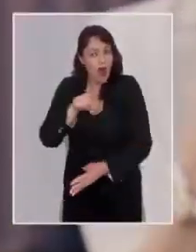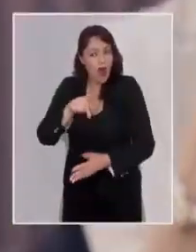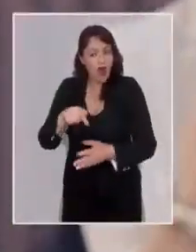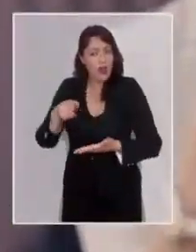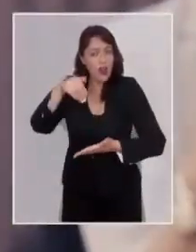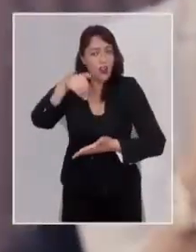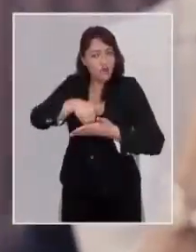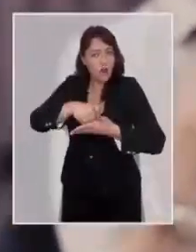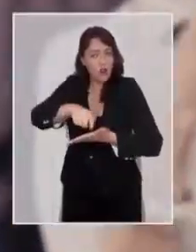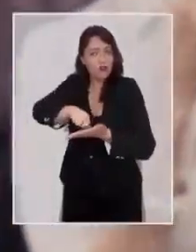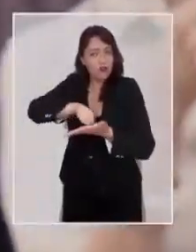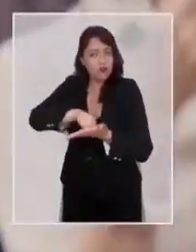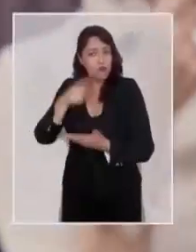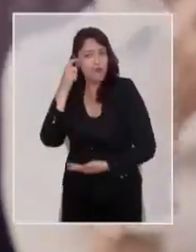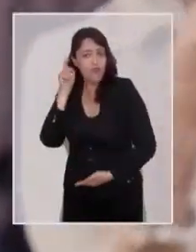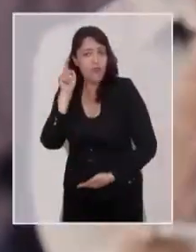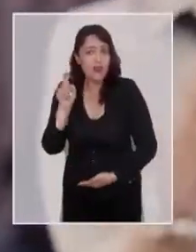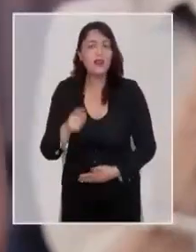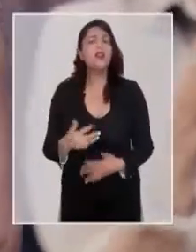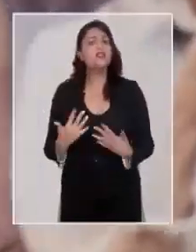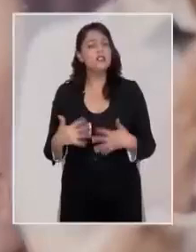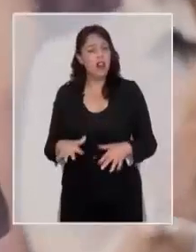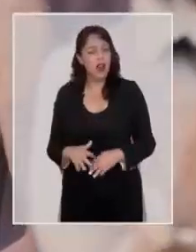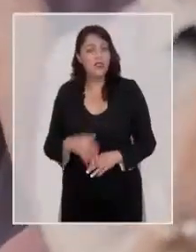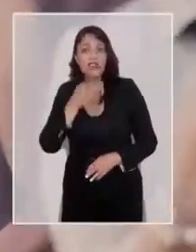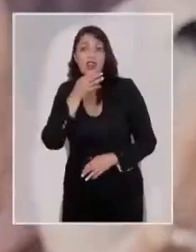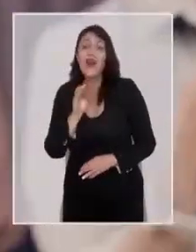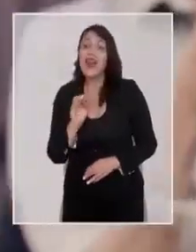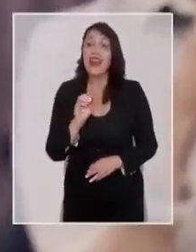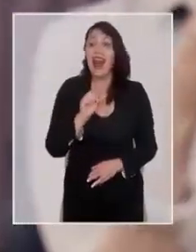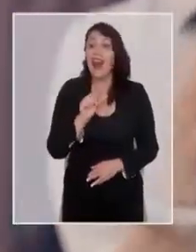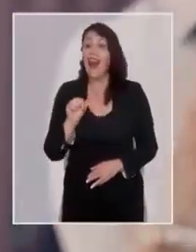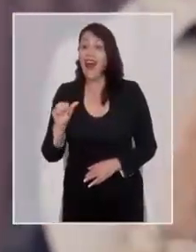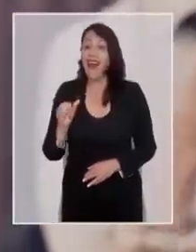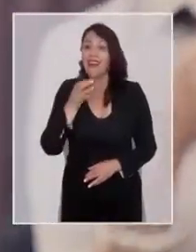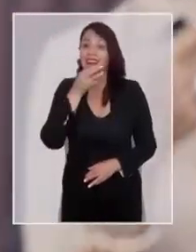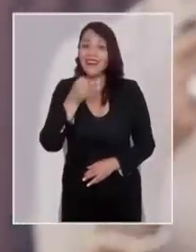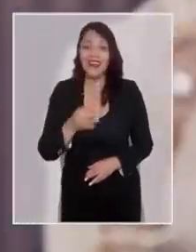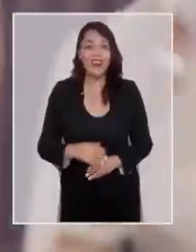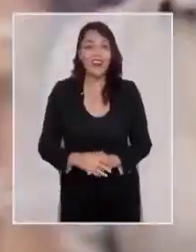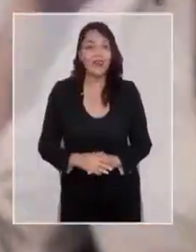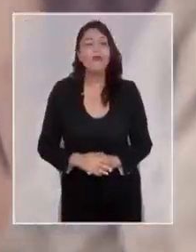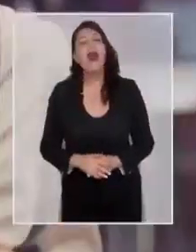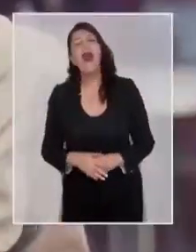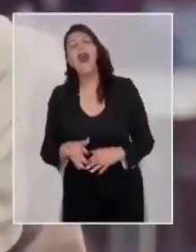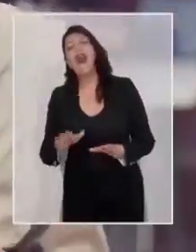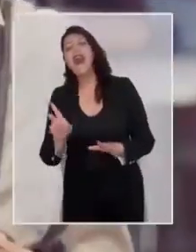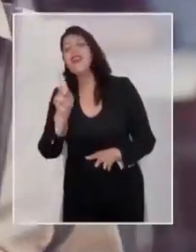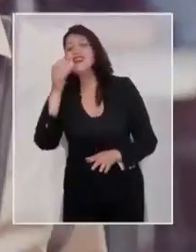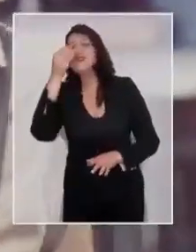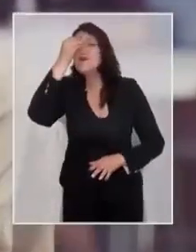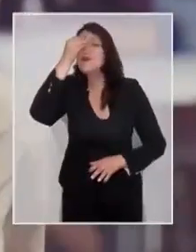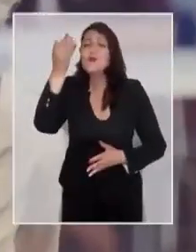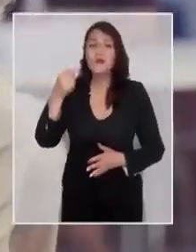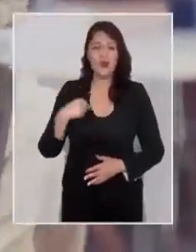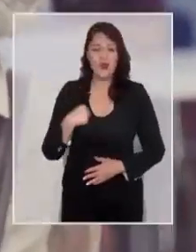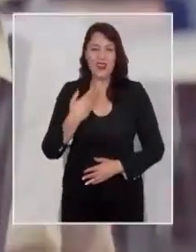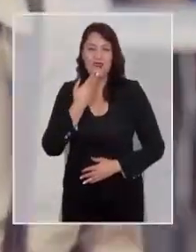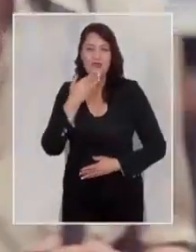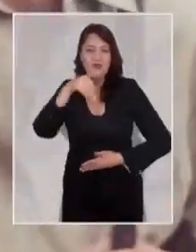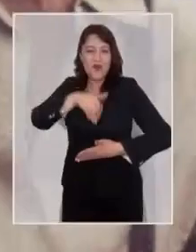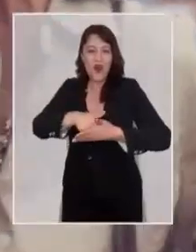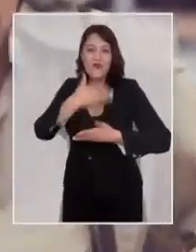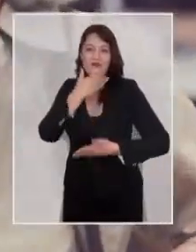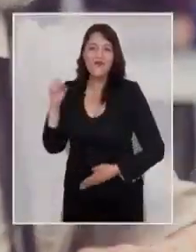Los sentimientos los tenés que poner ahí en el voto. Ahí ponés tu preferencia. Ya, y si yo digo el ah, defiende... chiquillas, no se